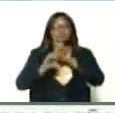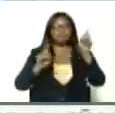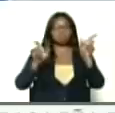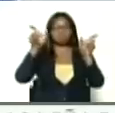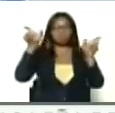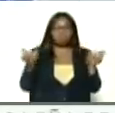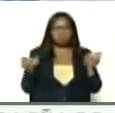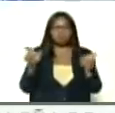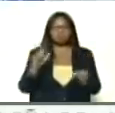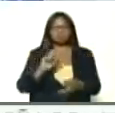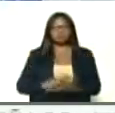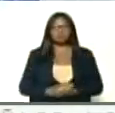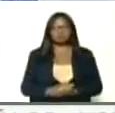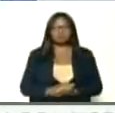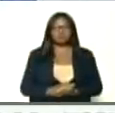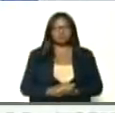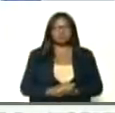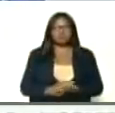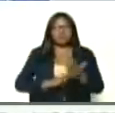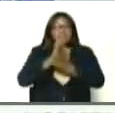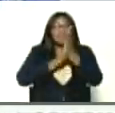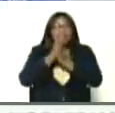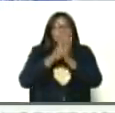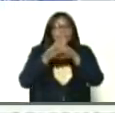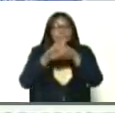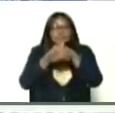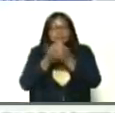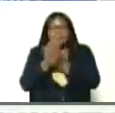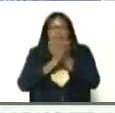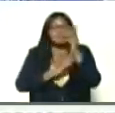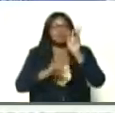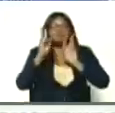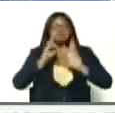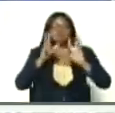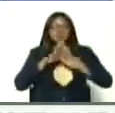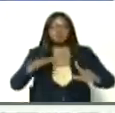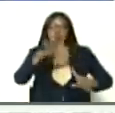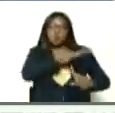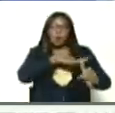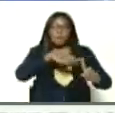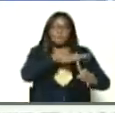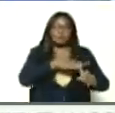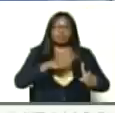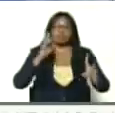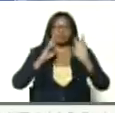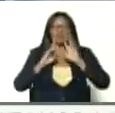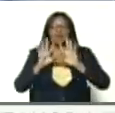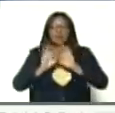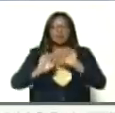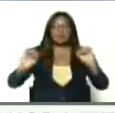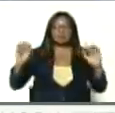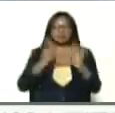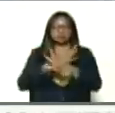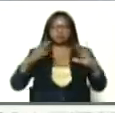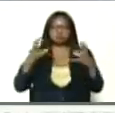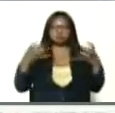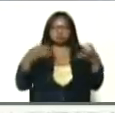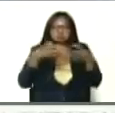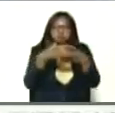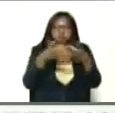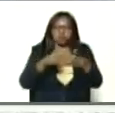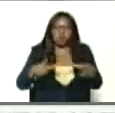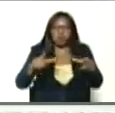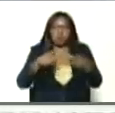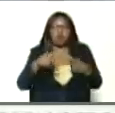saludable, la limpieza de manos, y ambientes, y evitar concentraciones, de personas, y espacios cerrados,